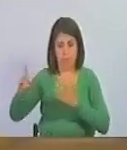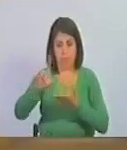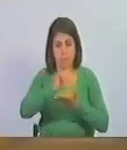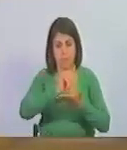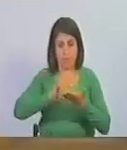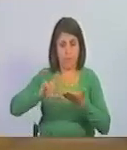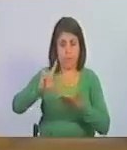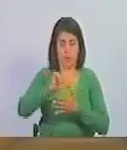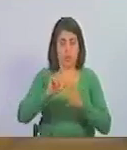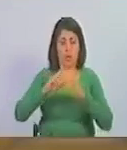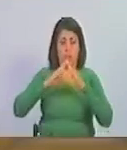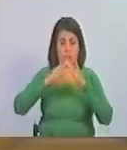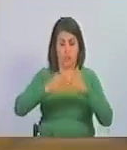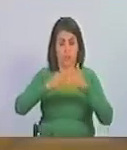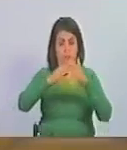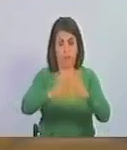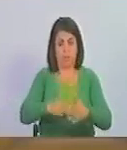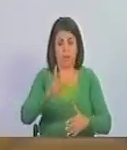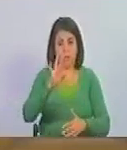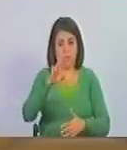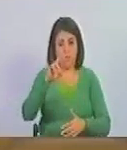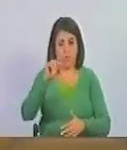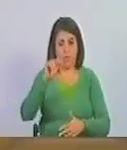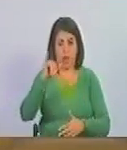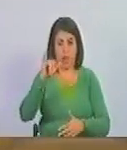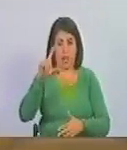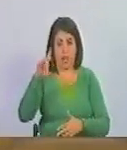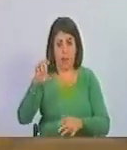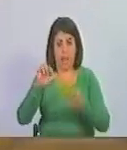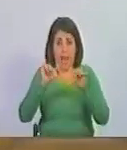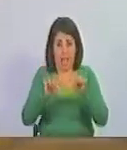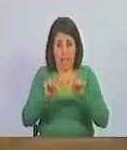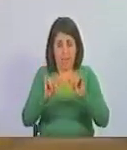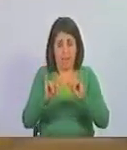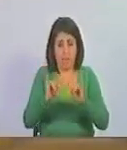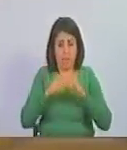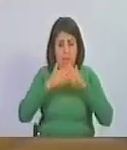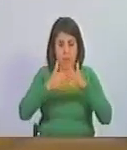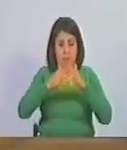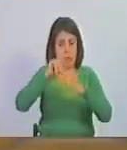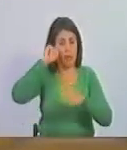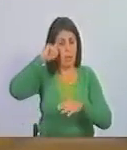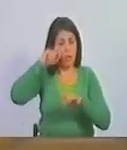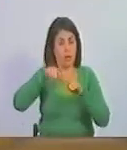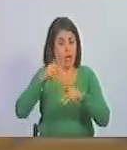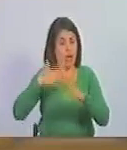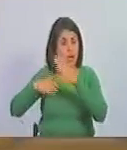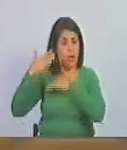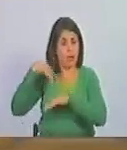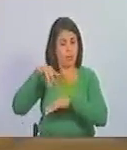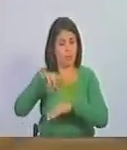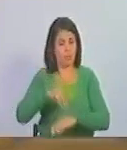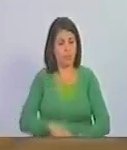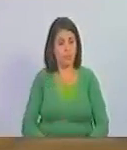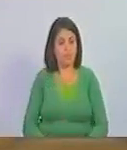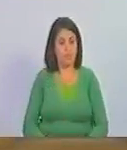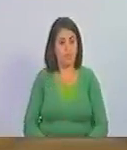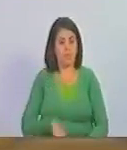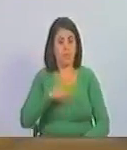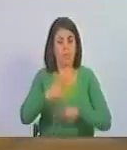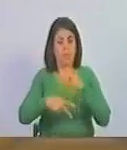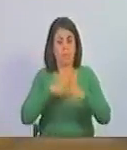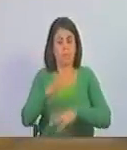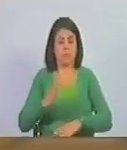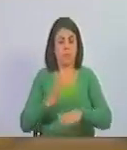los Frailes. Ahí la actualidad de la Armada en estos momentos. Hay que recordar que en esos tiempos los procesos de